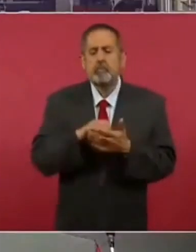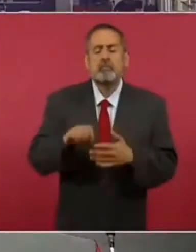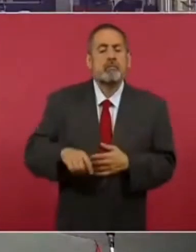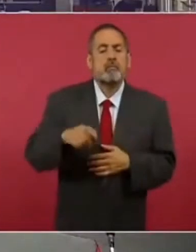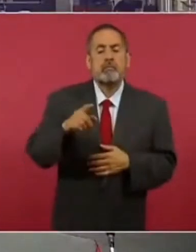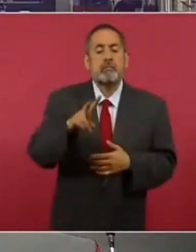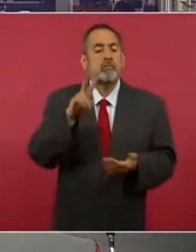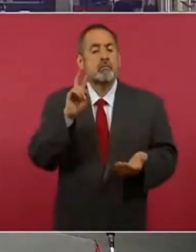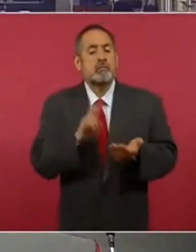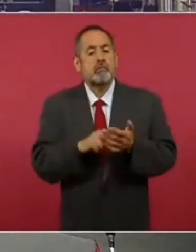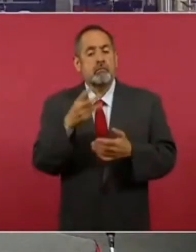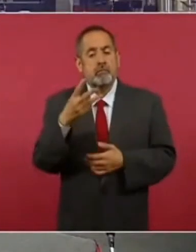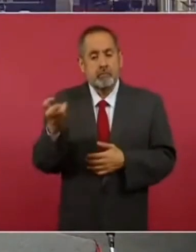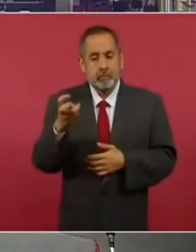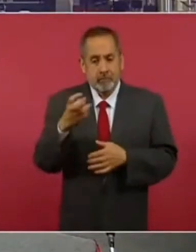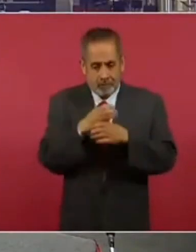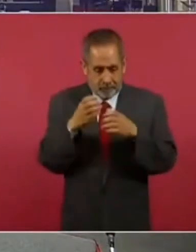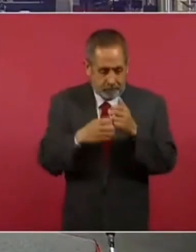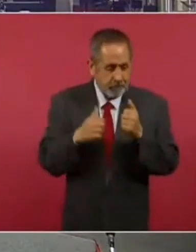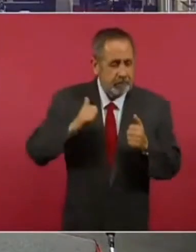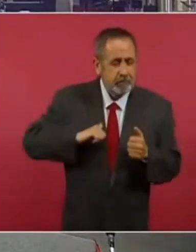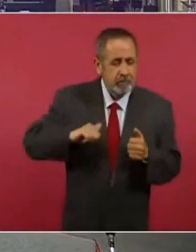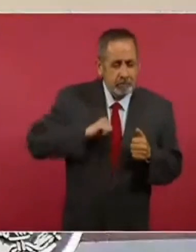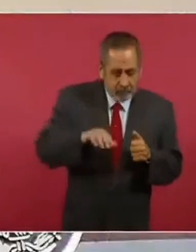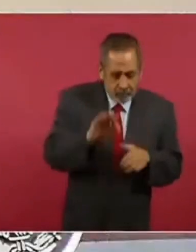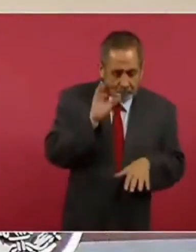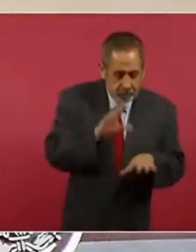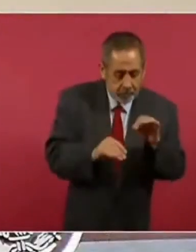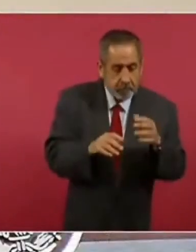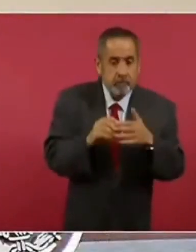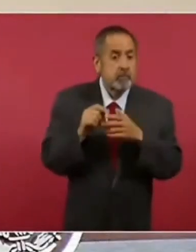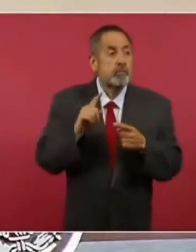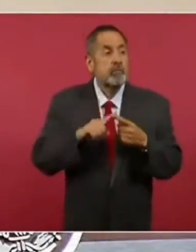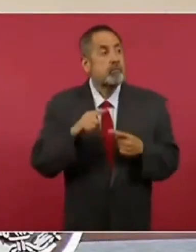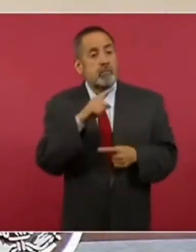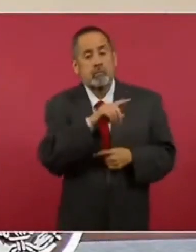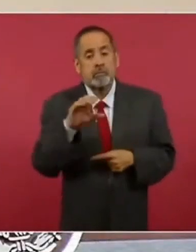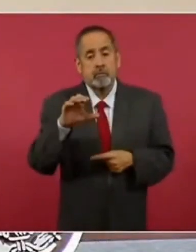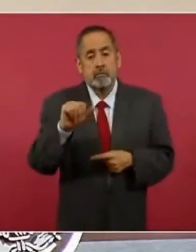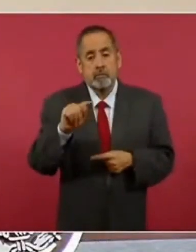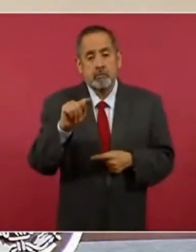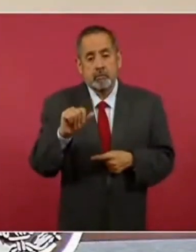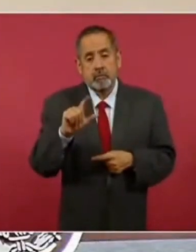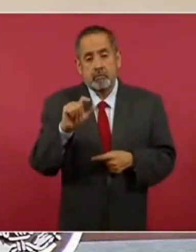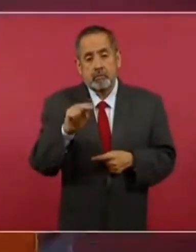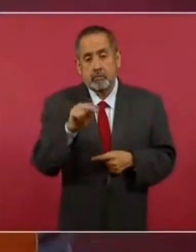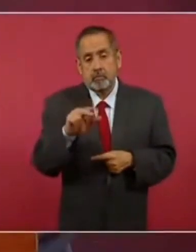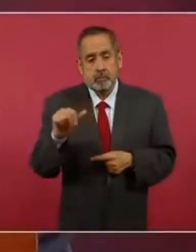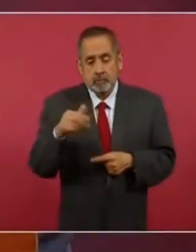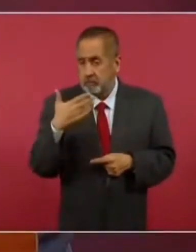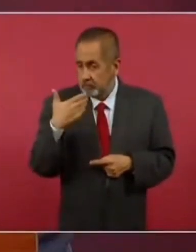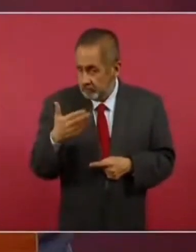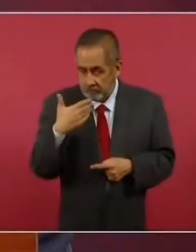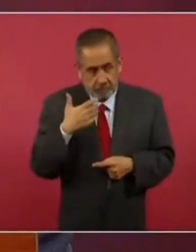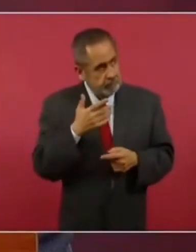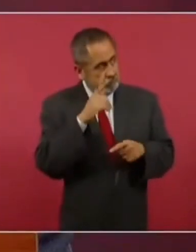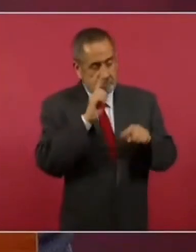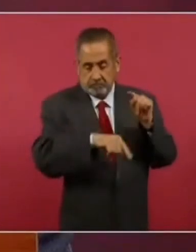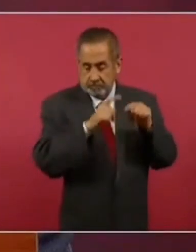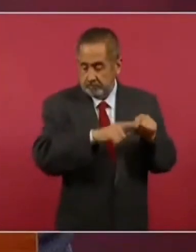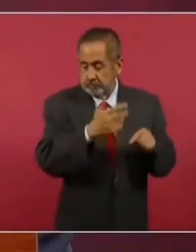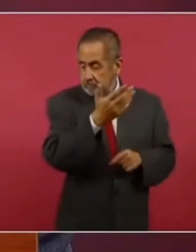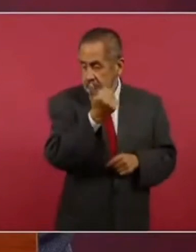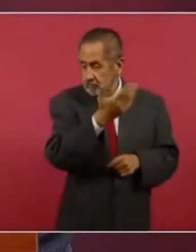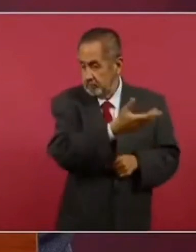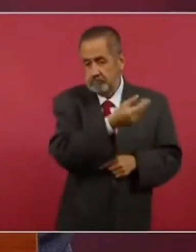de 2.300 objetos arqueológicos que regresaron de Cataluña. Por ejemplo, una serie de